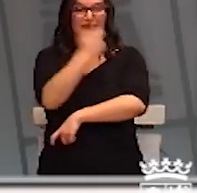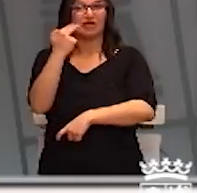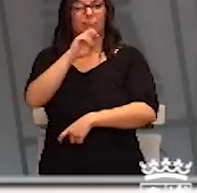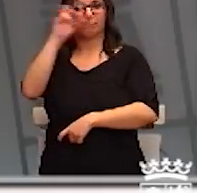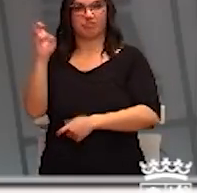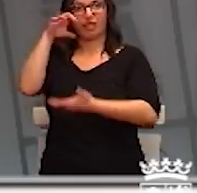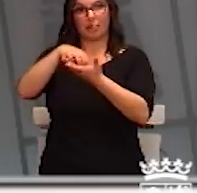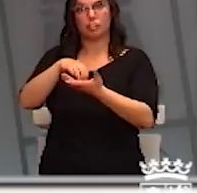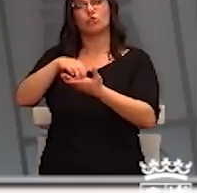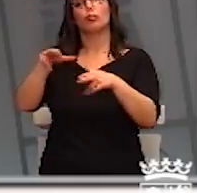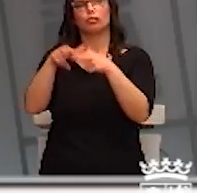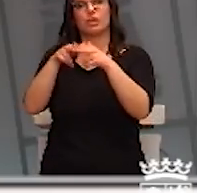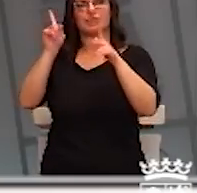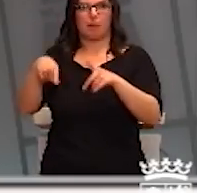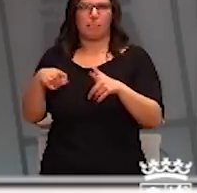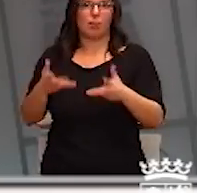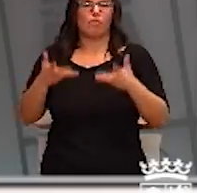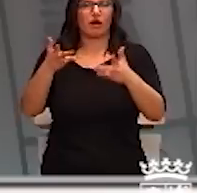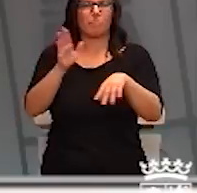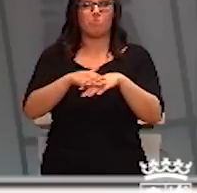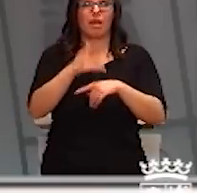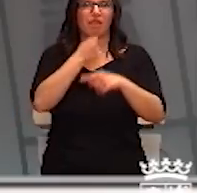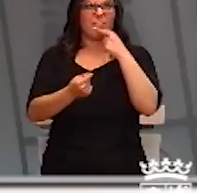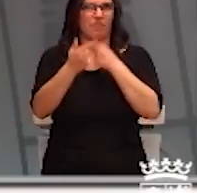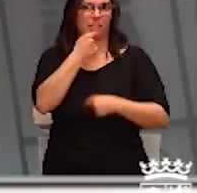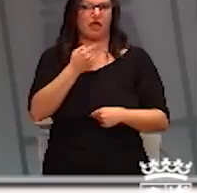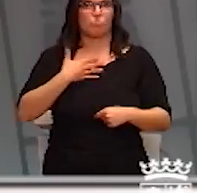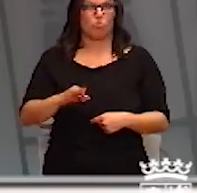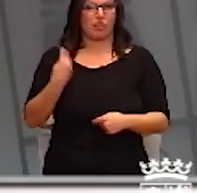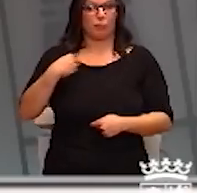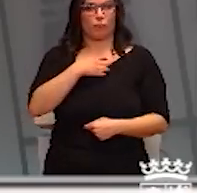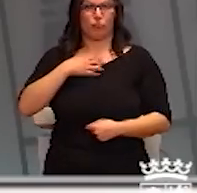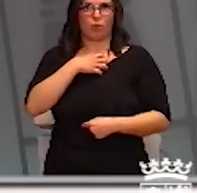de menores y mayores dependientes de trabajadores públicos.